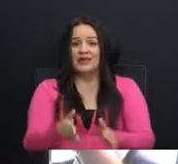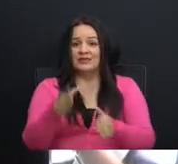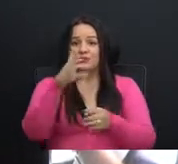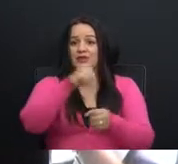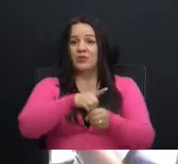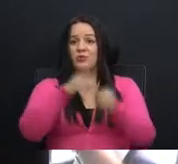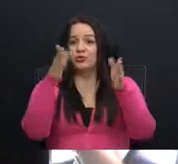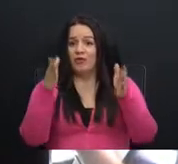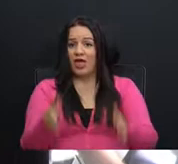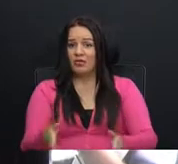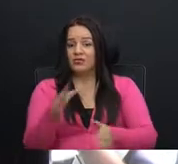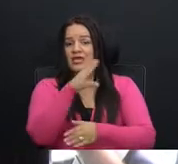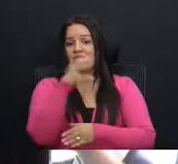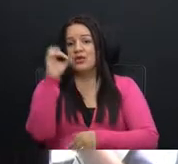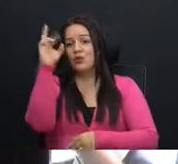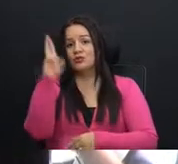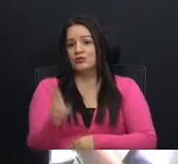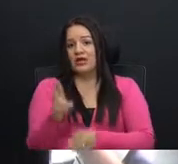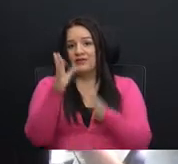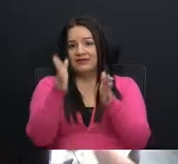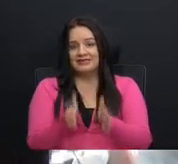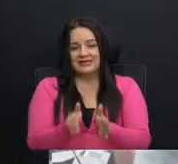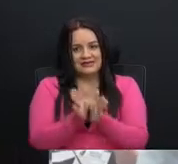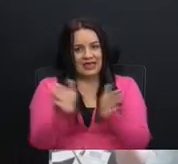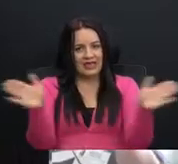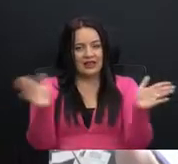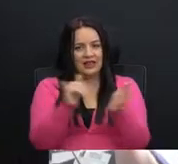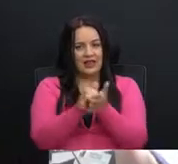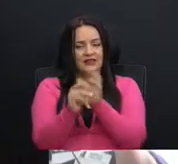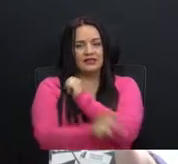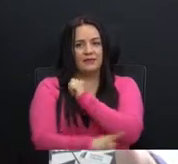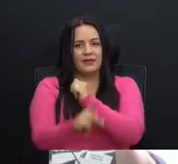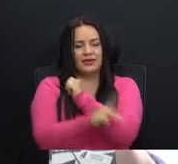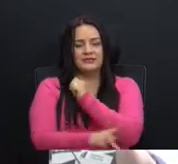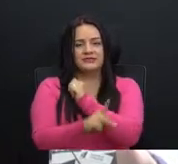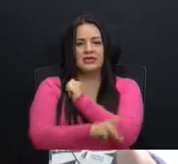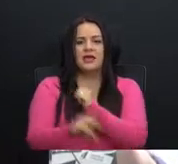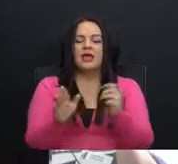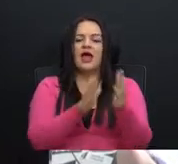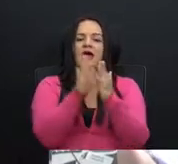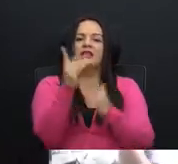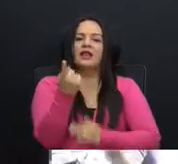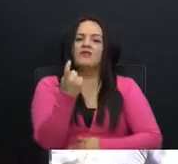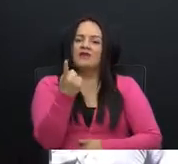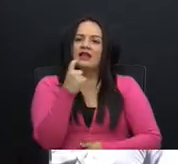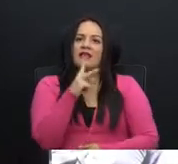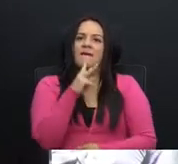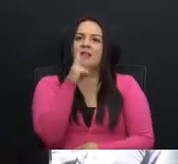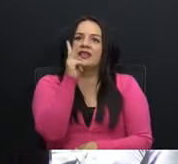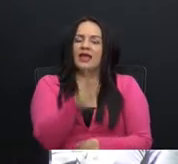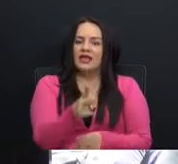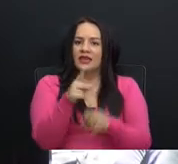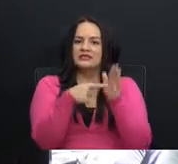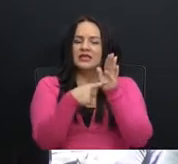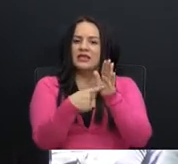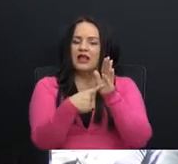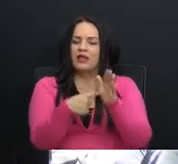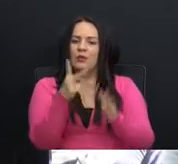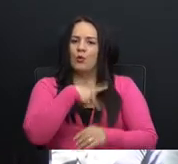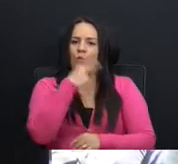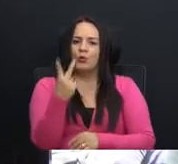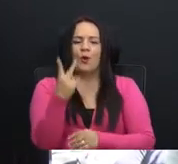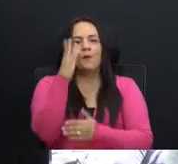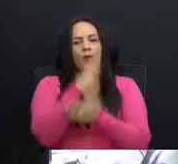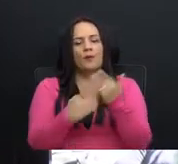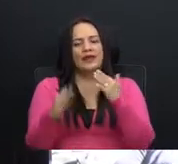diputados y a los costarricenses en general en este país. Pero ante la falta de las verdaderas señales de voluntad por parte